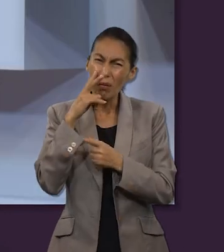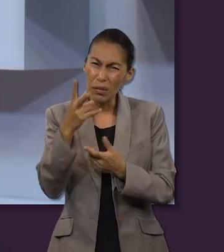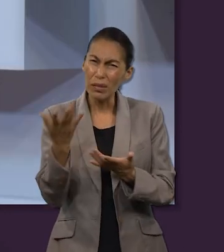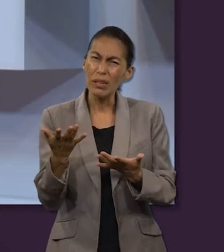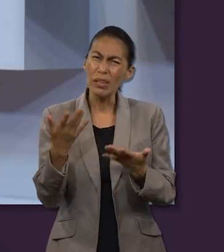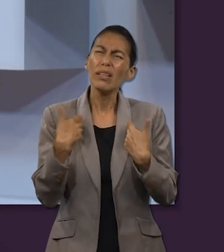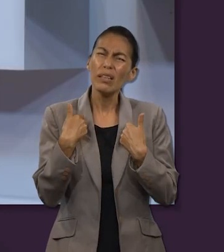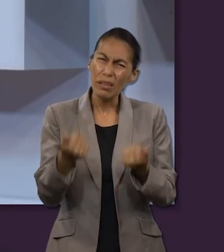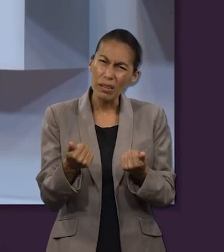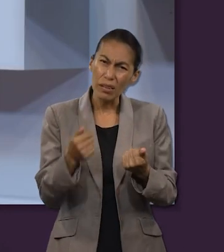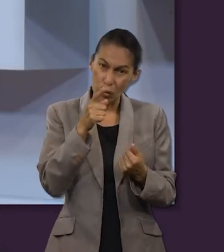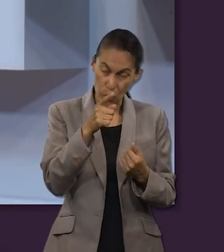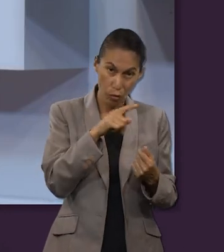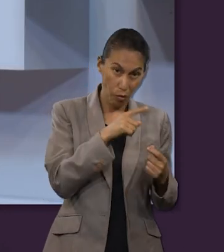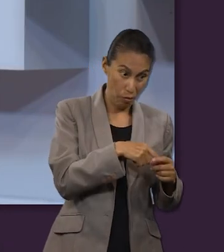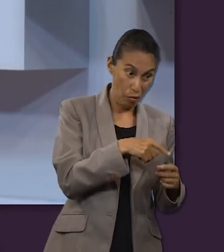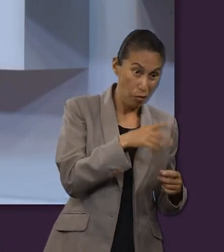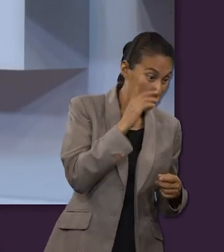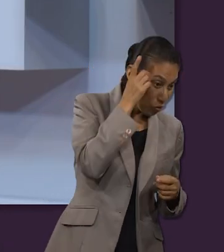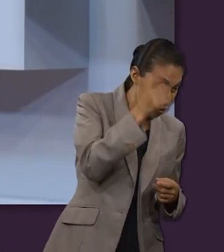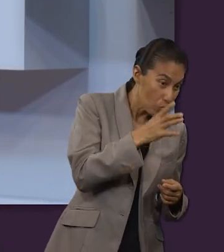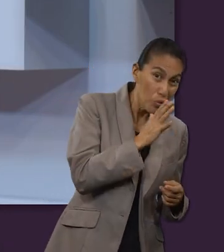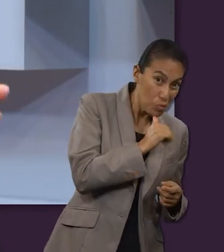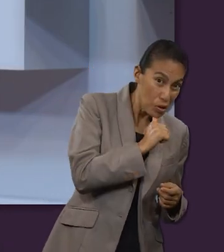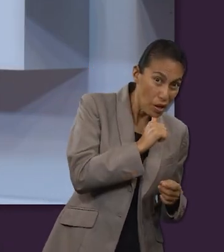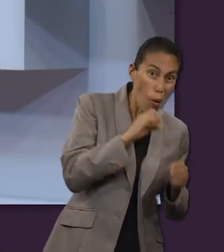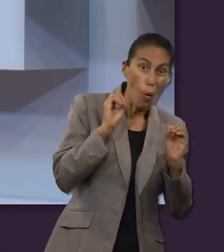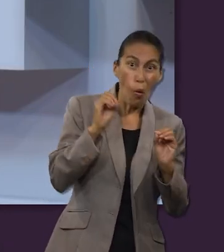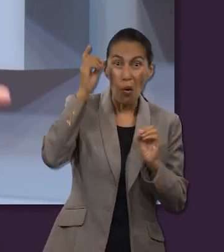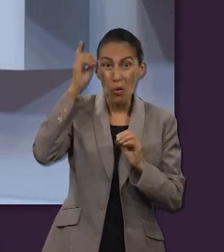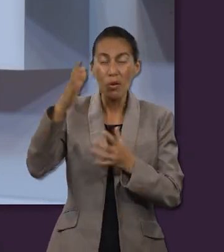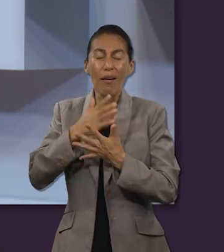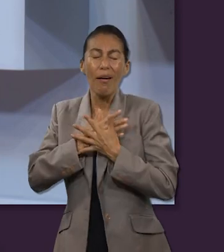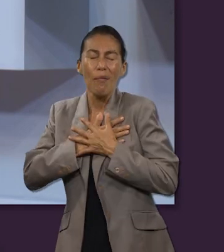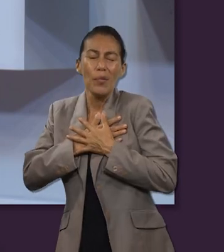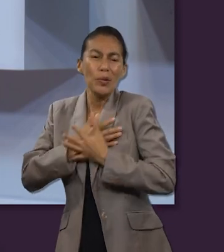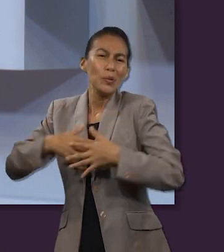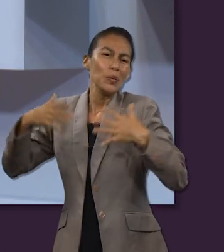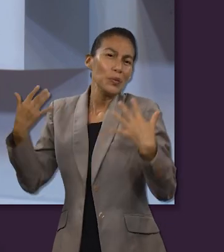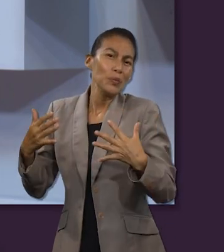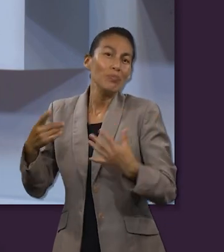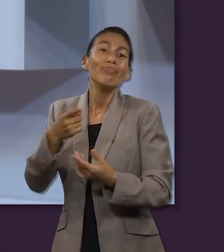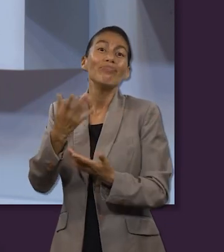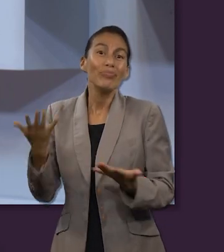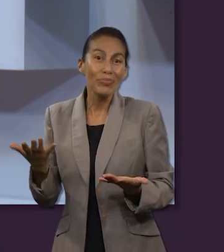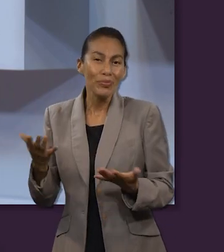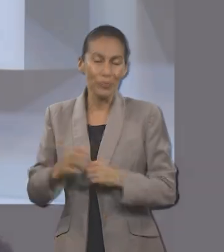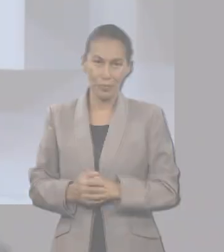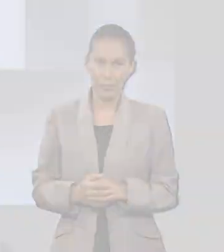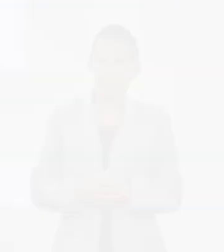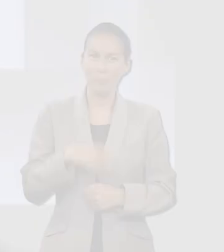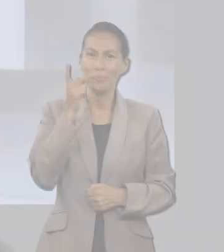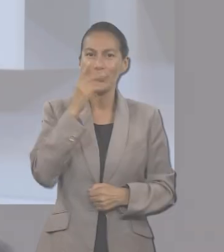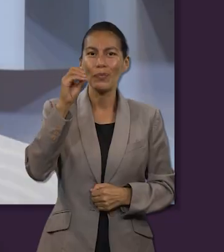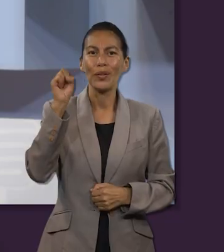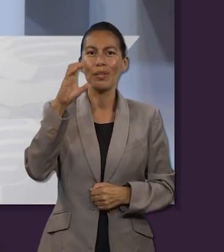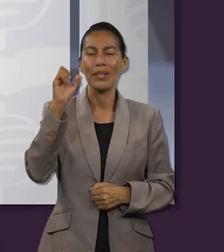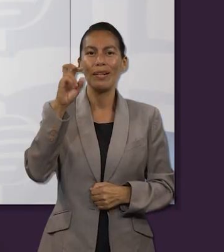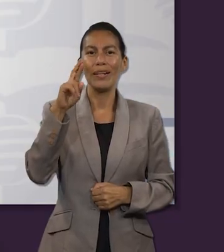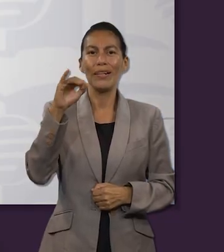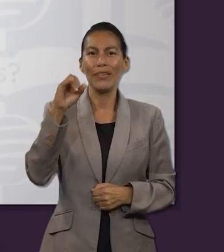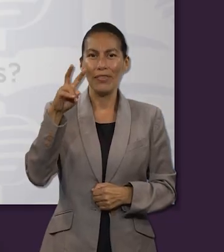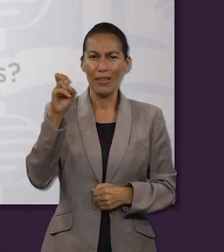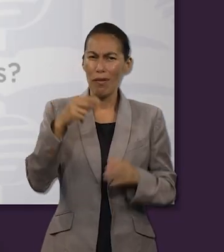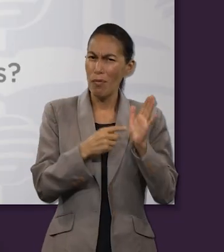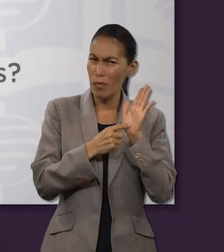que tú ves? A continuación, el pastor Oscar Rivera nos va a ayudar a responder a la siguiente pregunta.